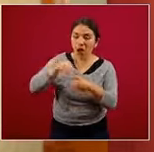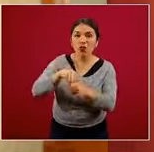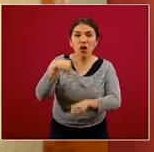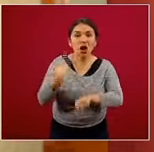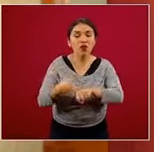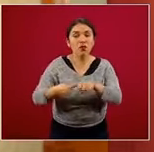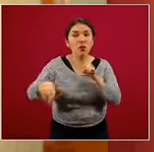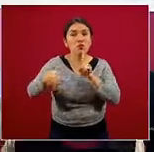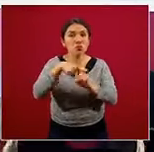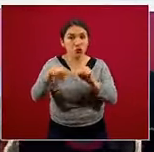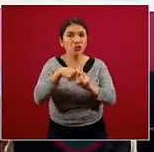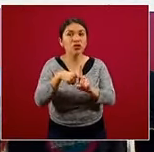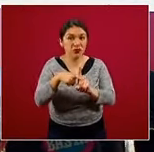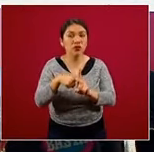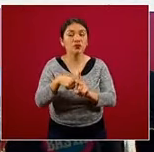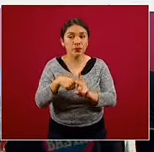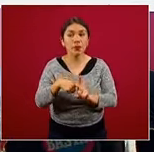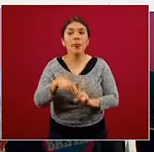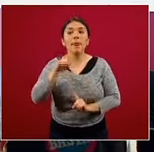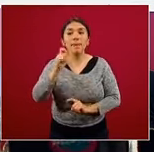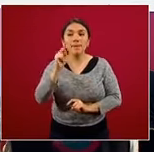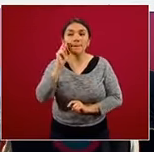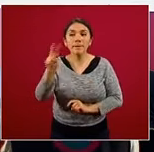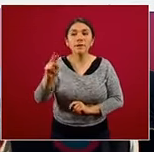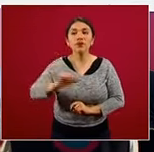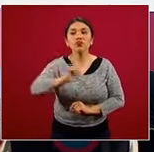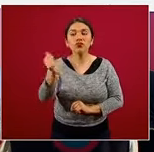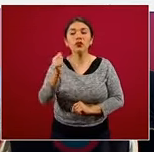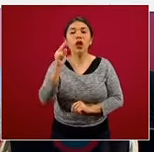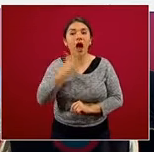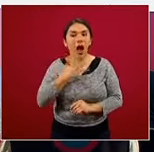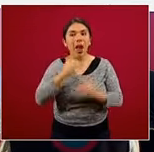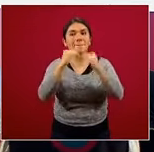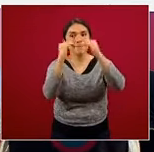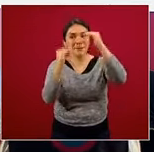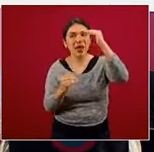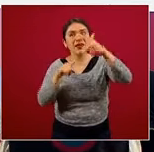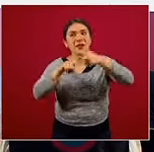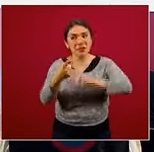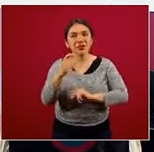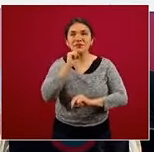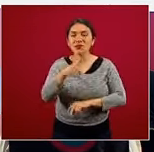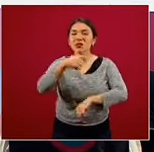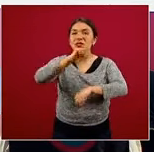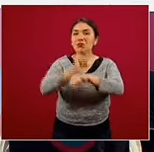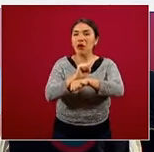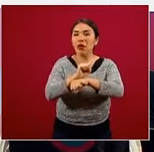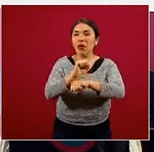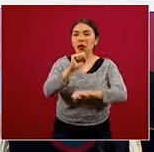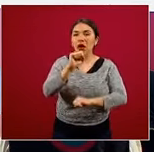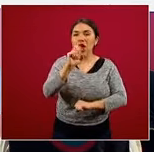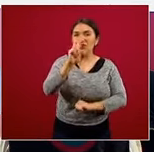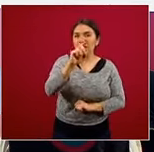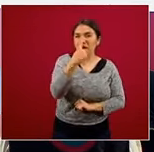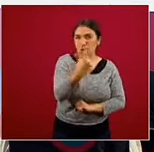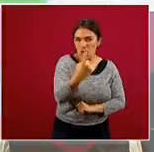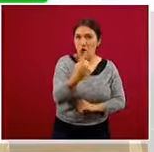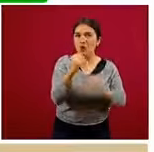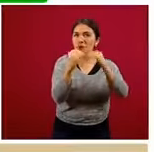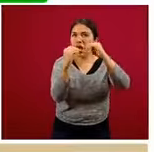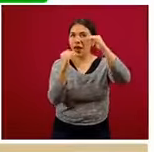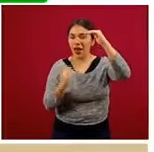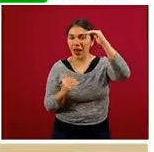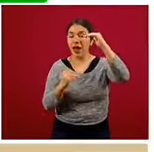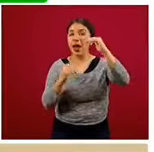confirmados a la enfermedad. Veíamos este descenso que iniciaba también en la semana treinta y uno,